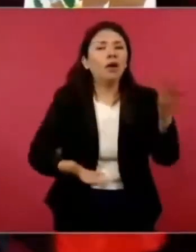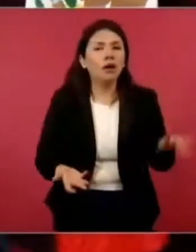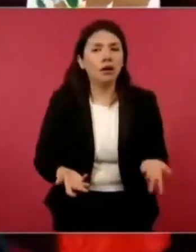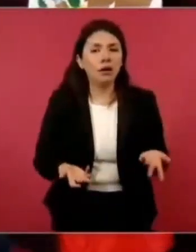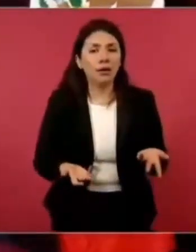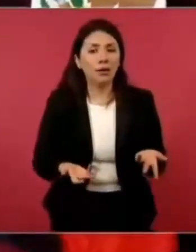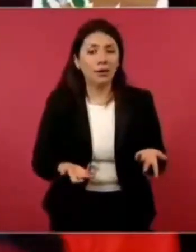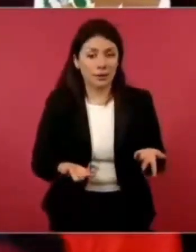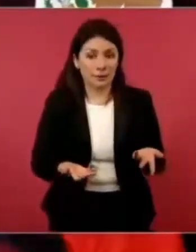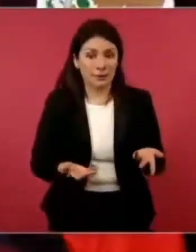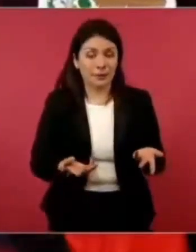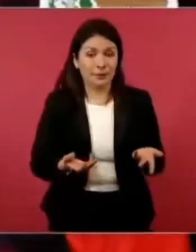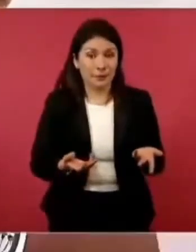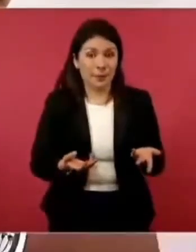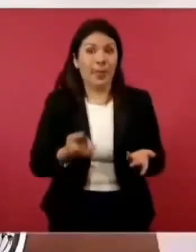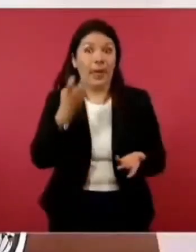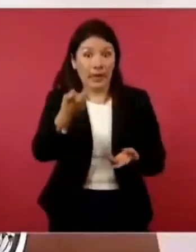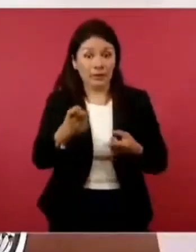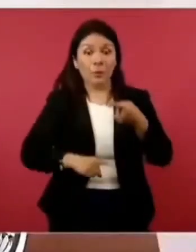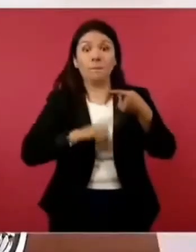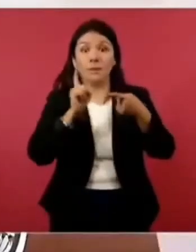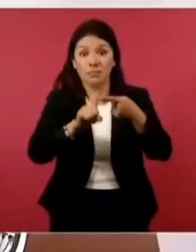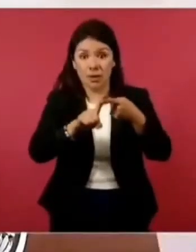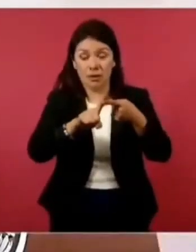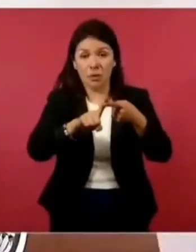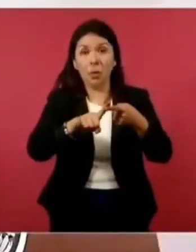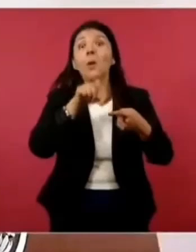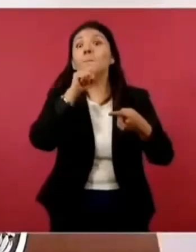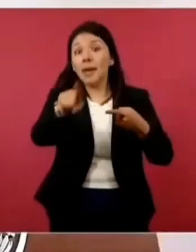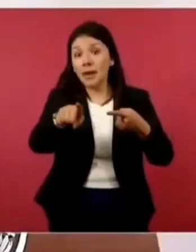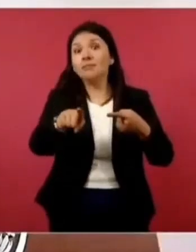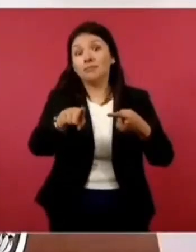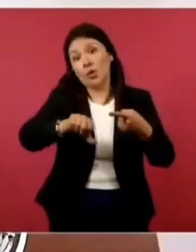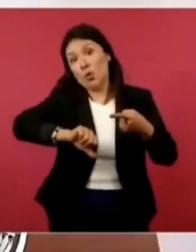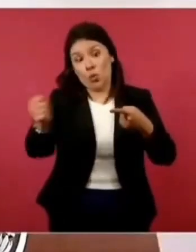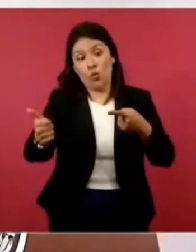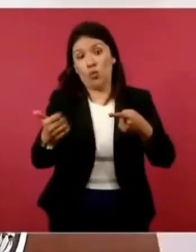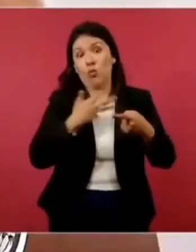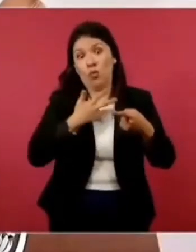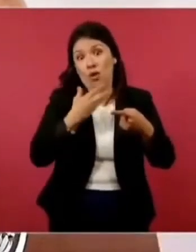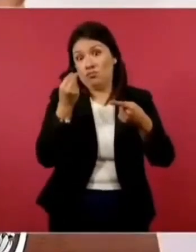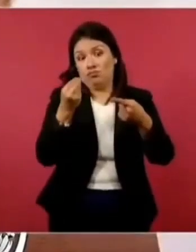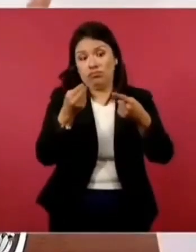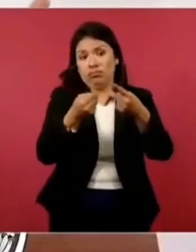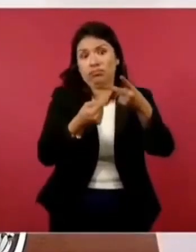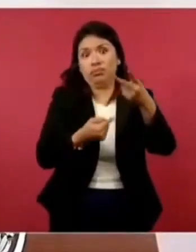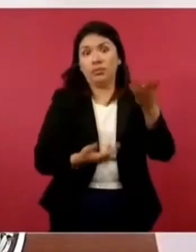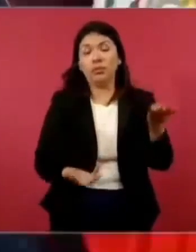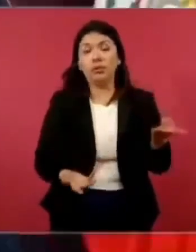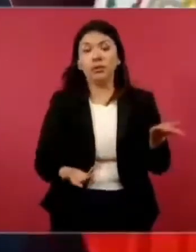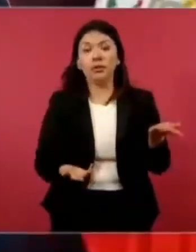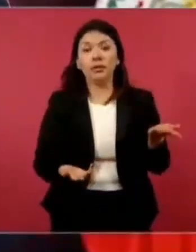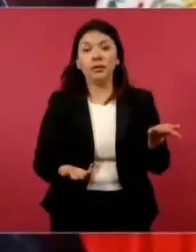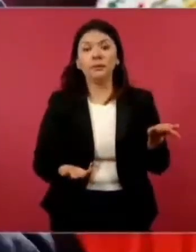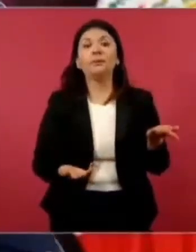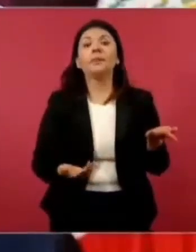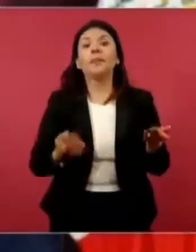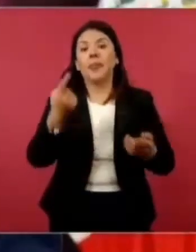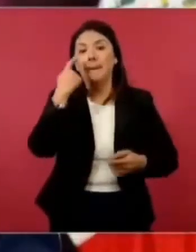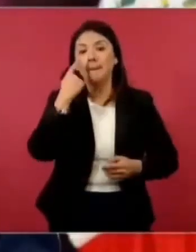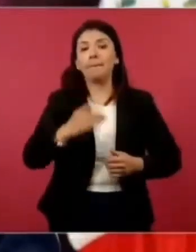Primero, pero no sólo fue eso, es cuando